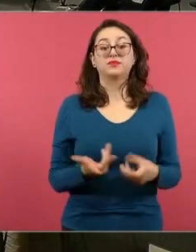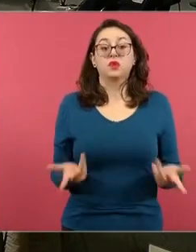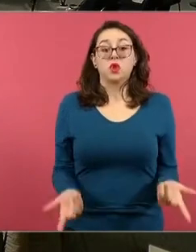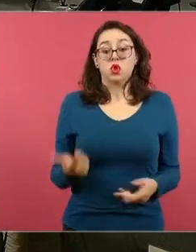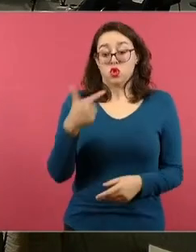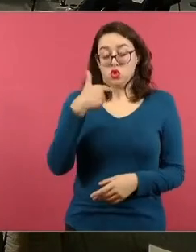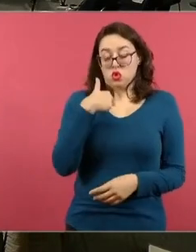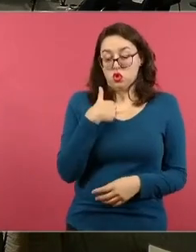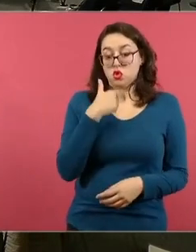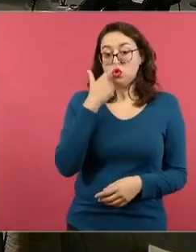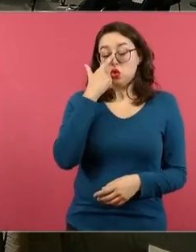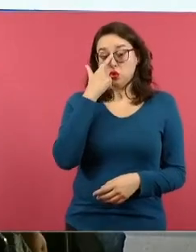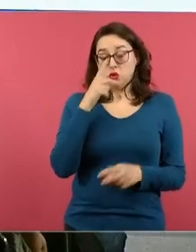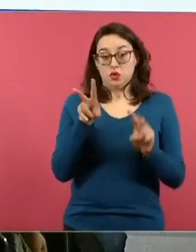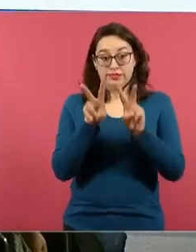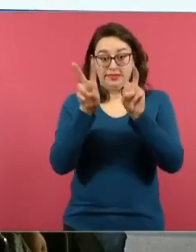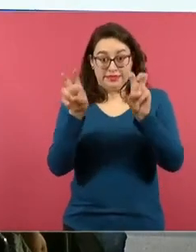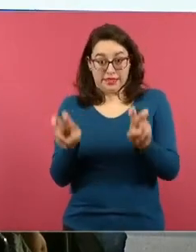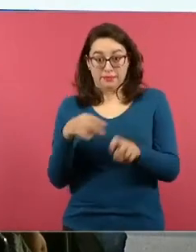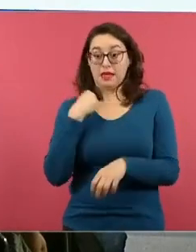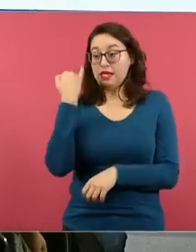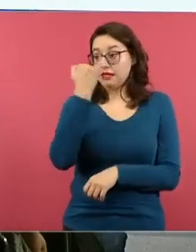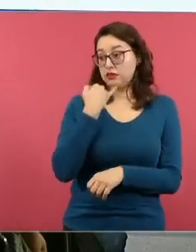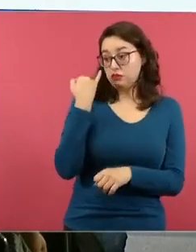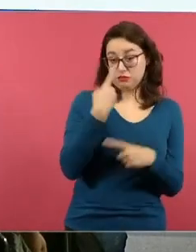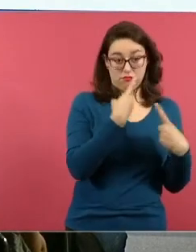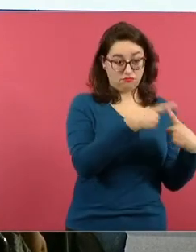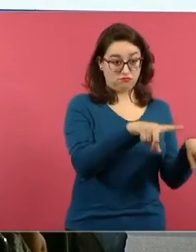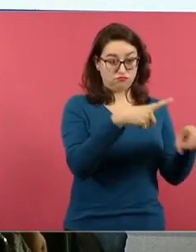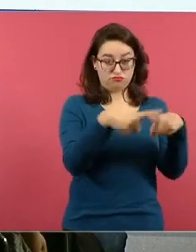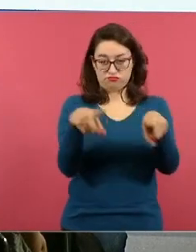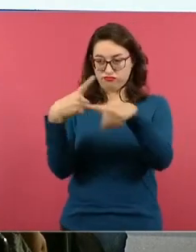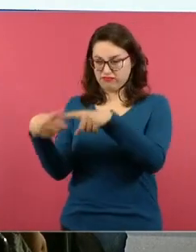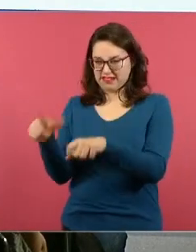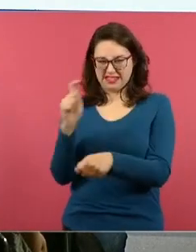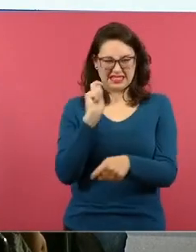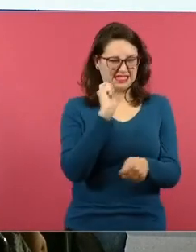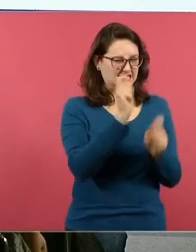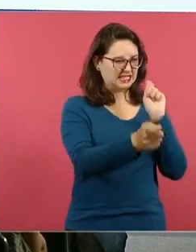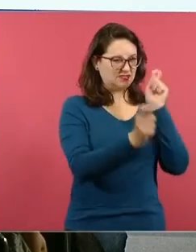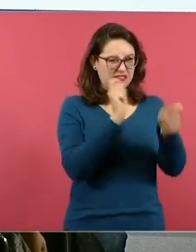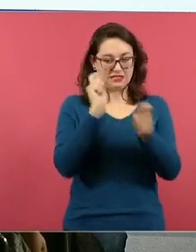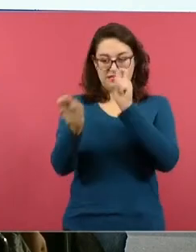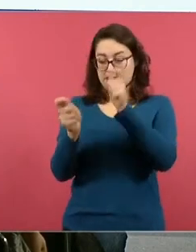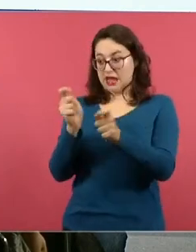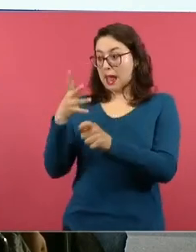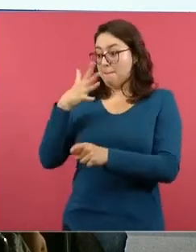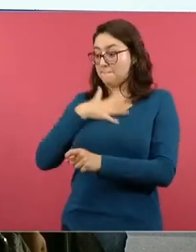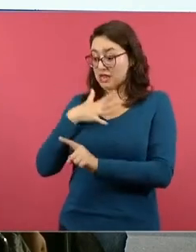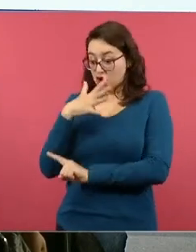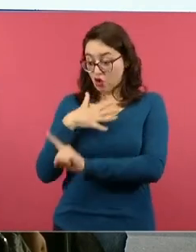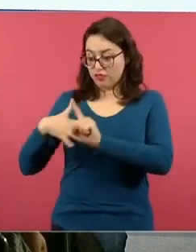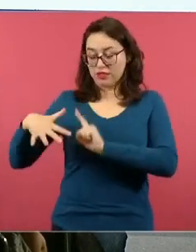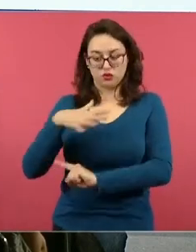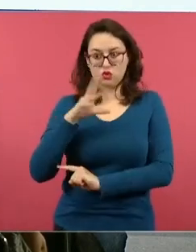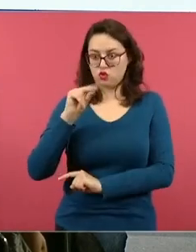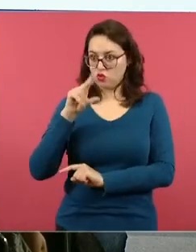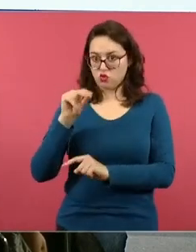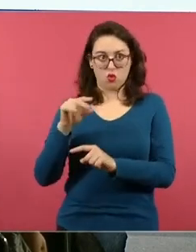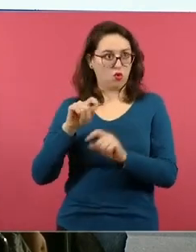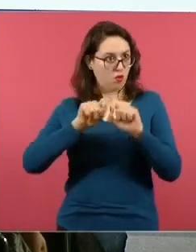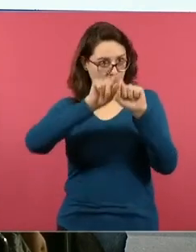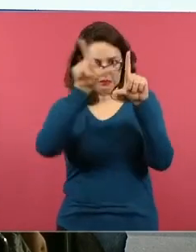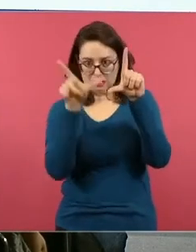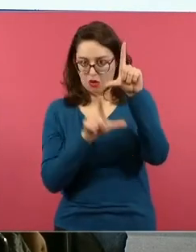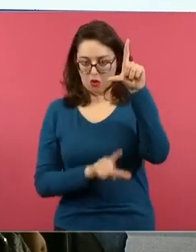desarrollar, indagación sobre la diversidad lingüística, más allá del entorno inmediato, tiene que ver con ese gusto